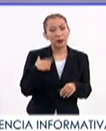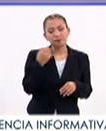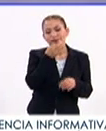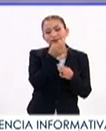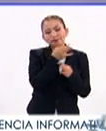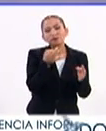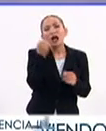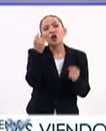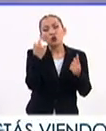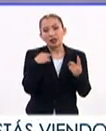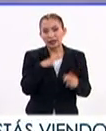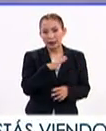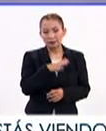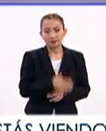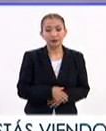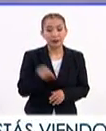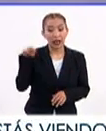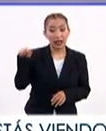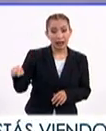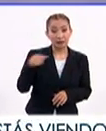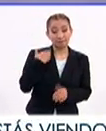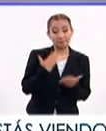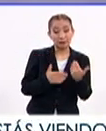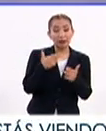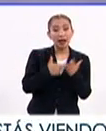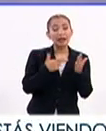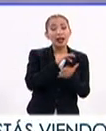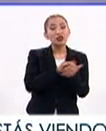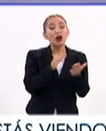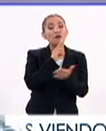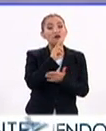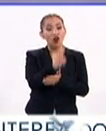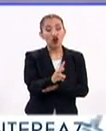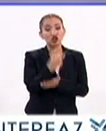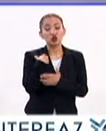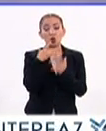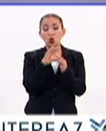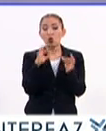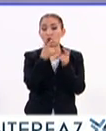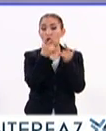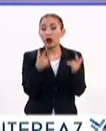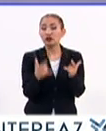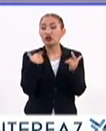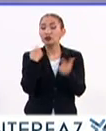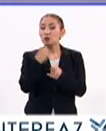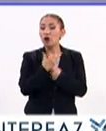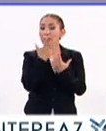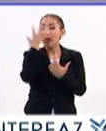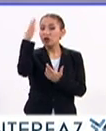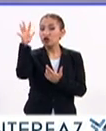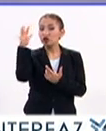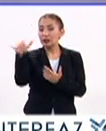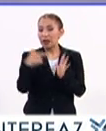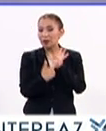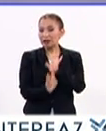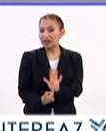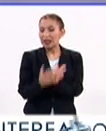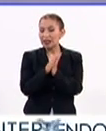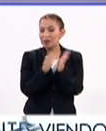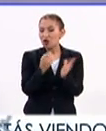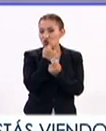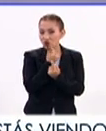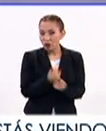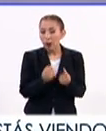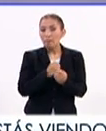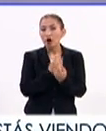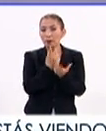les informamos de algunas de ellas. Ahí pues destacó el taller de lectura en voz alta, cuentos y poemas para adultos y la presentación del libro